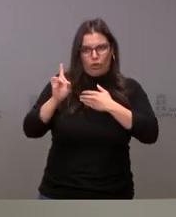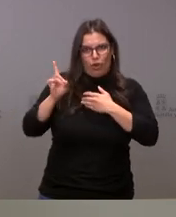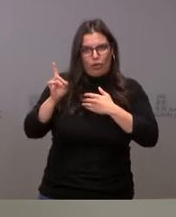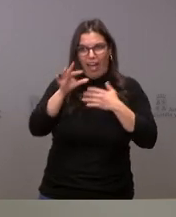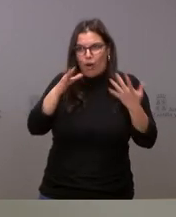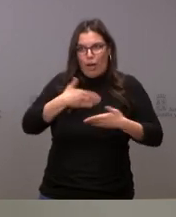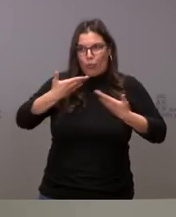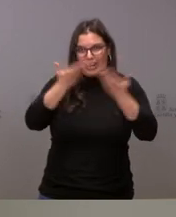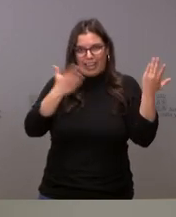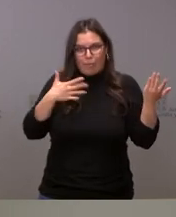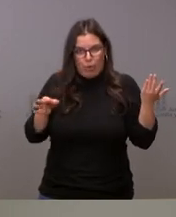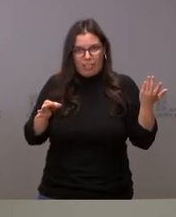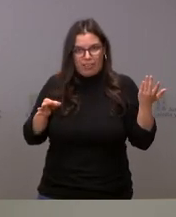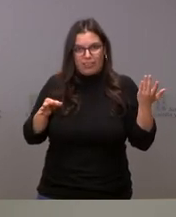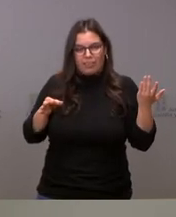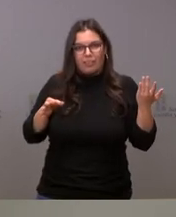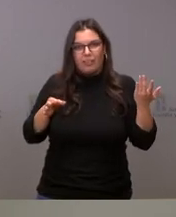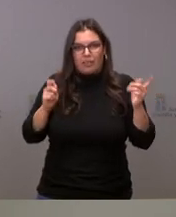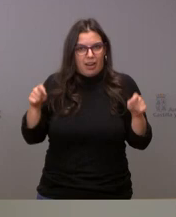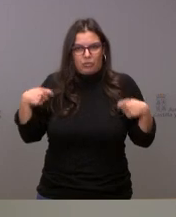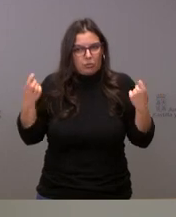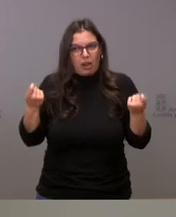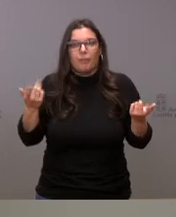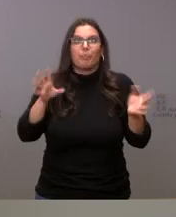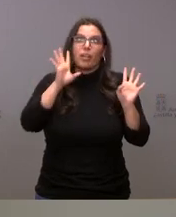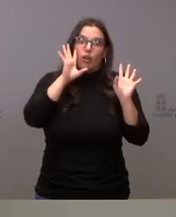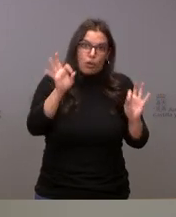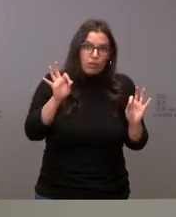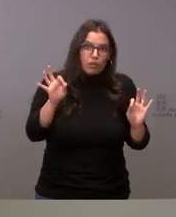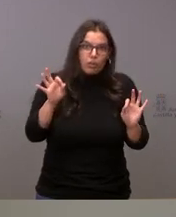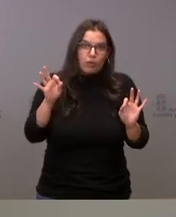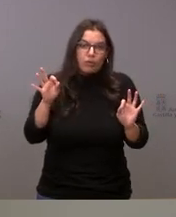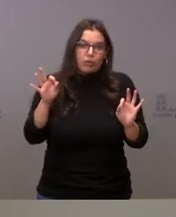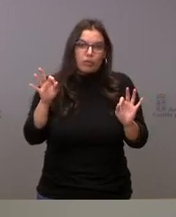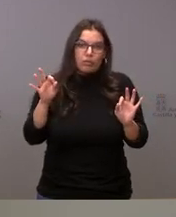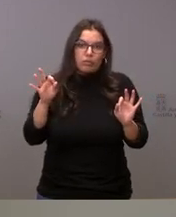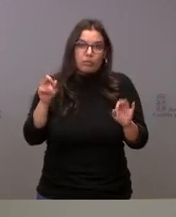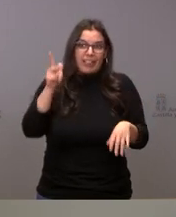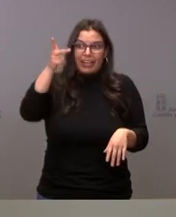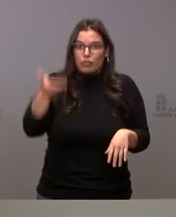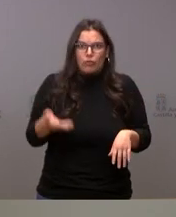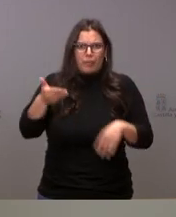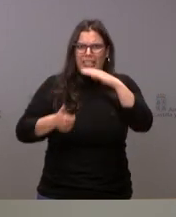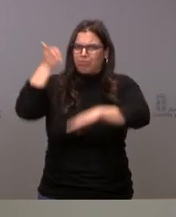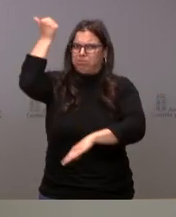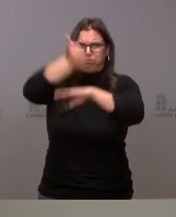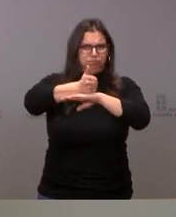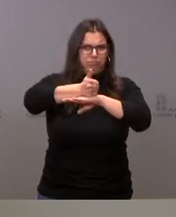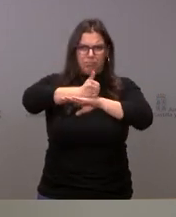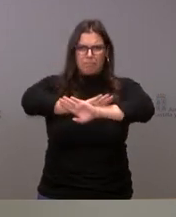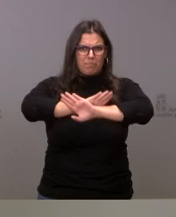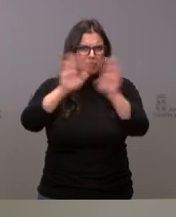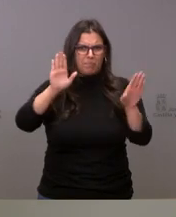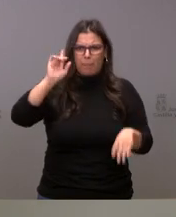mismo ejercicio. Y, por tanto, con total naturalidad, evidentemente, un derecho fundamental está por encima de otras cuestiones y